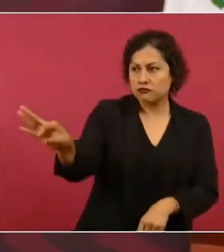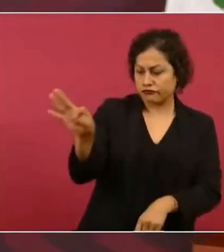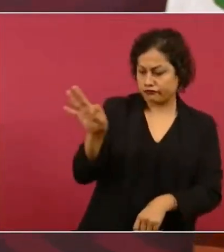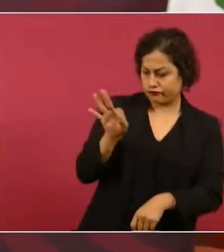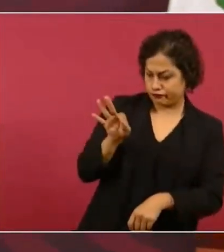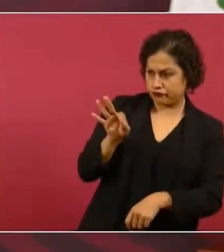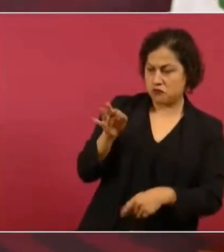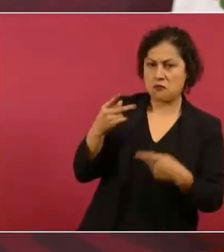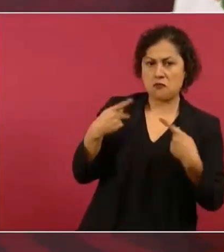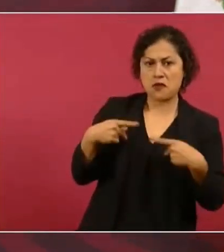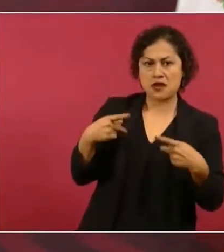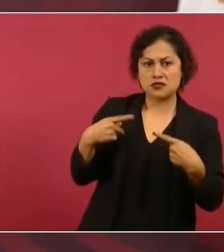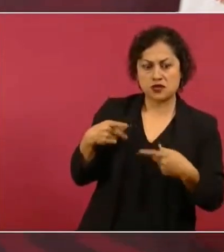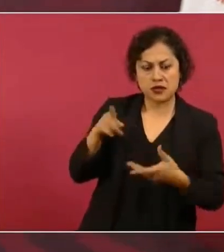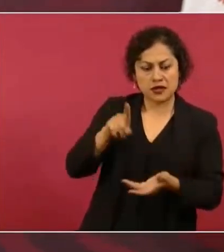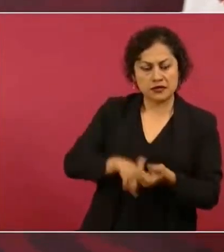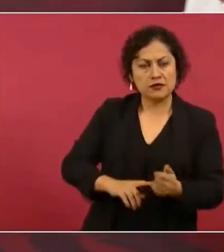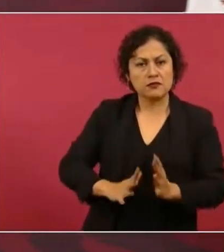a favor de la democracia.